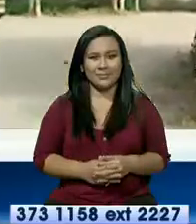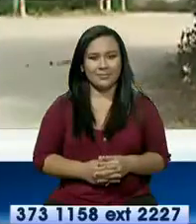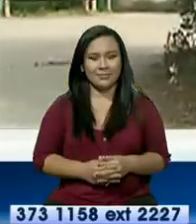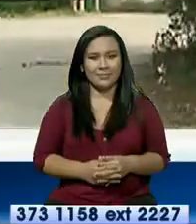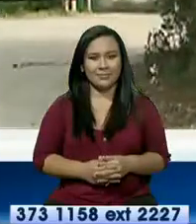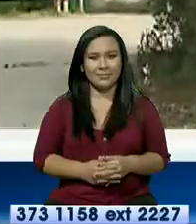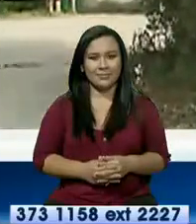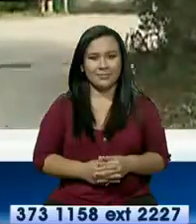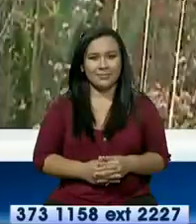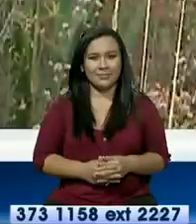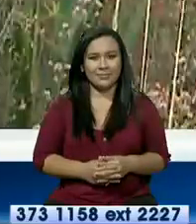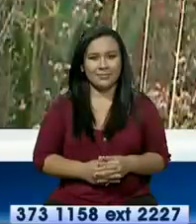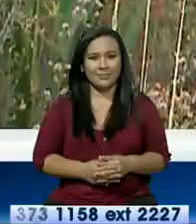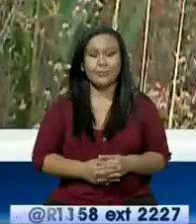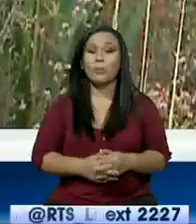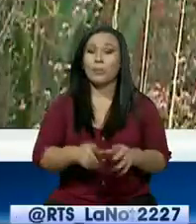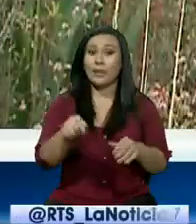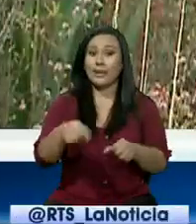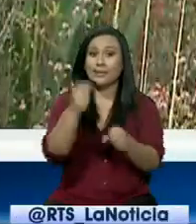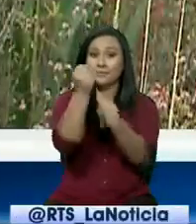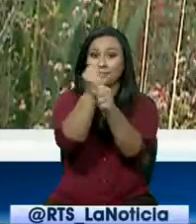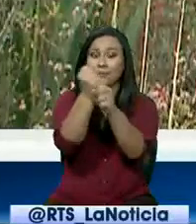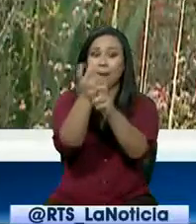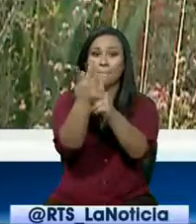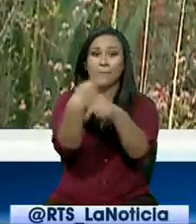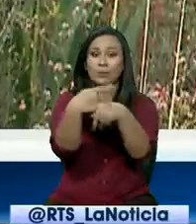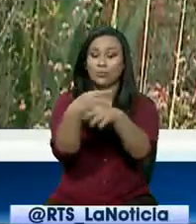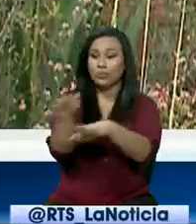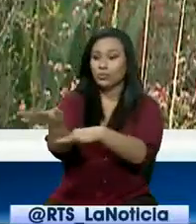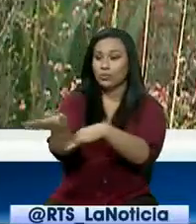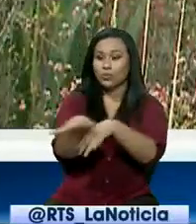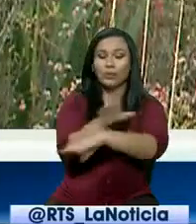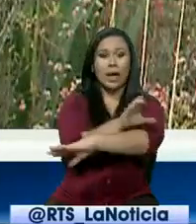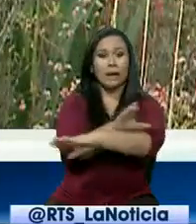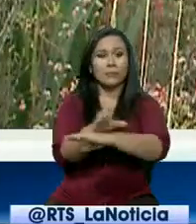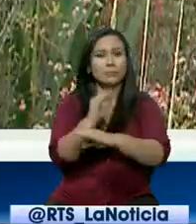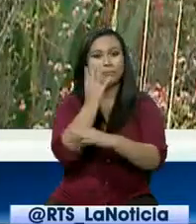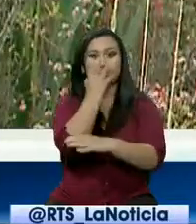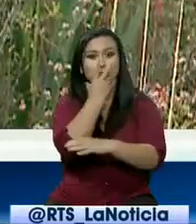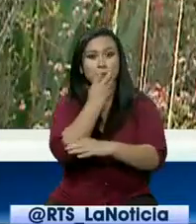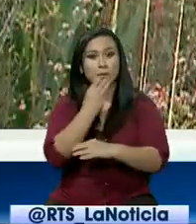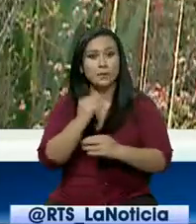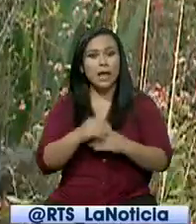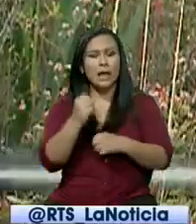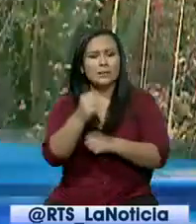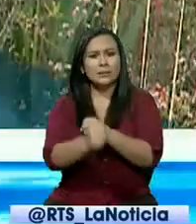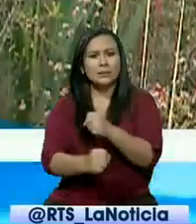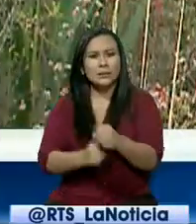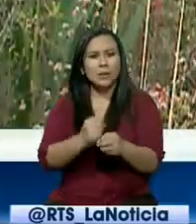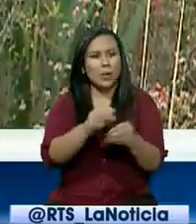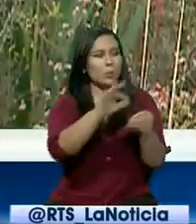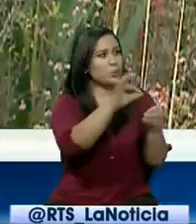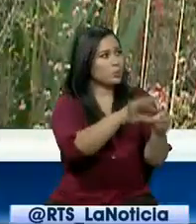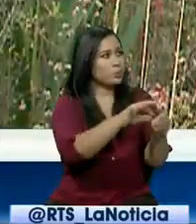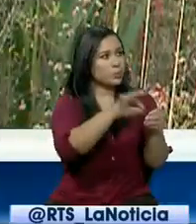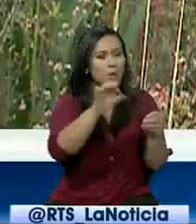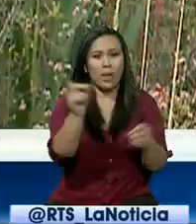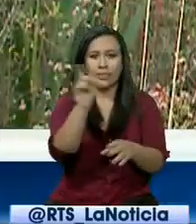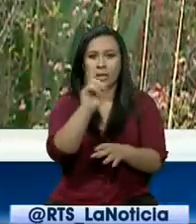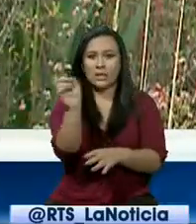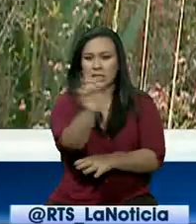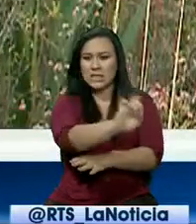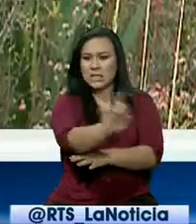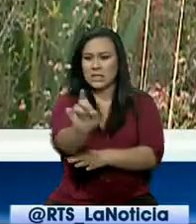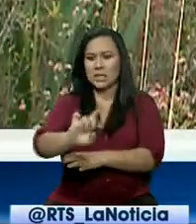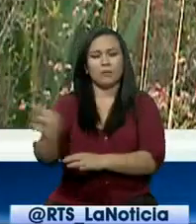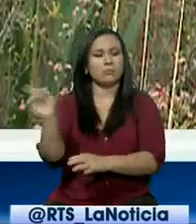¡Suscríbete La producción agroecológica es un modelo de producción agrícola que se cultiva sin la utilización de pesticidas,